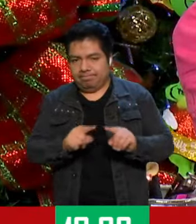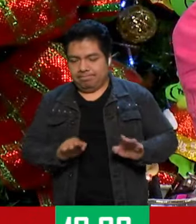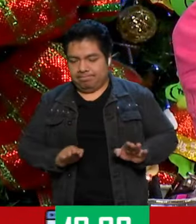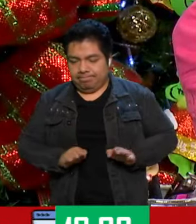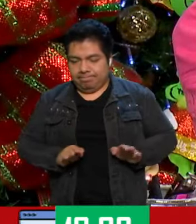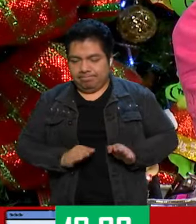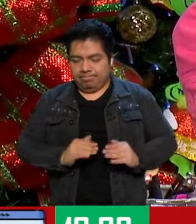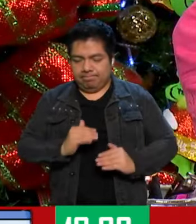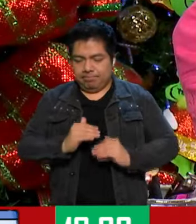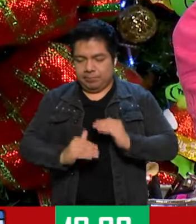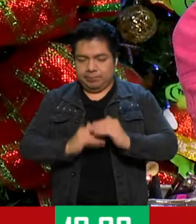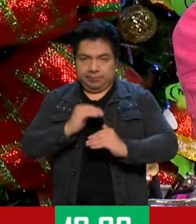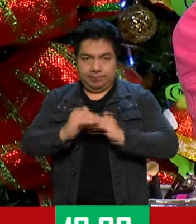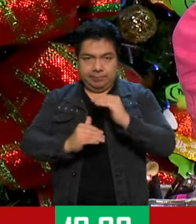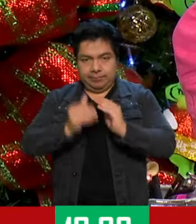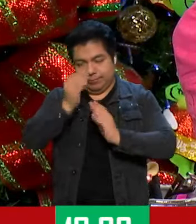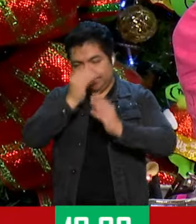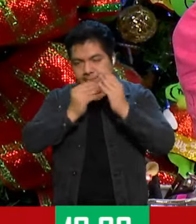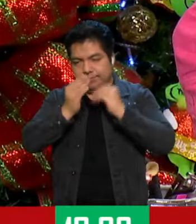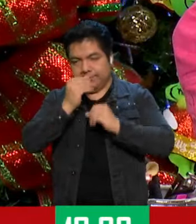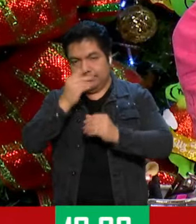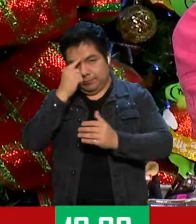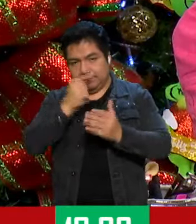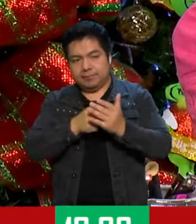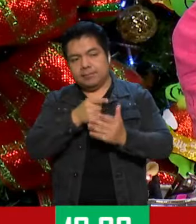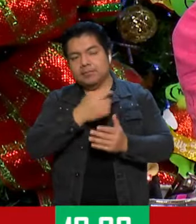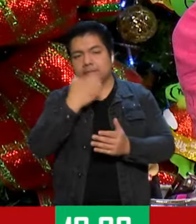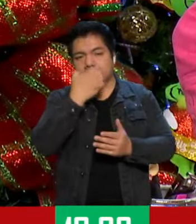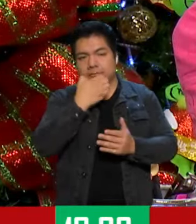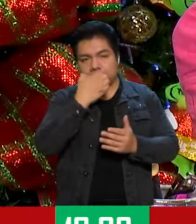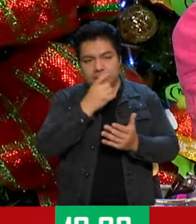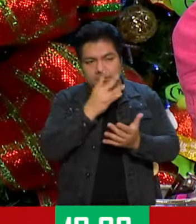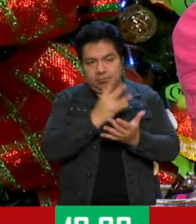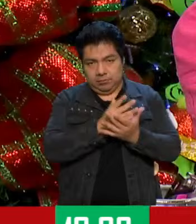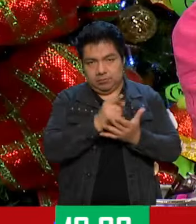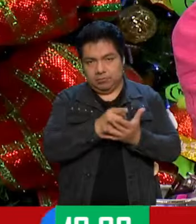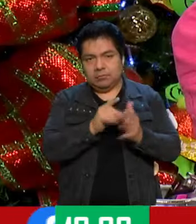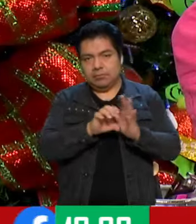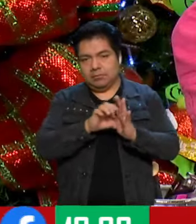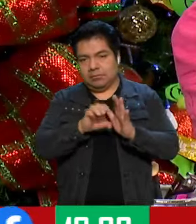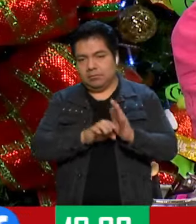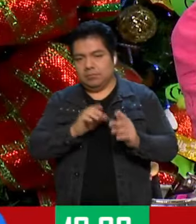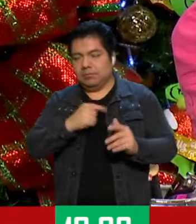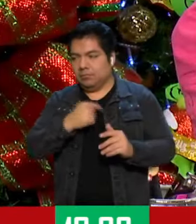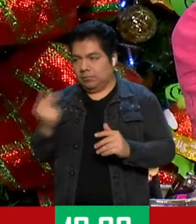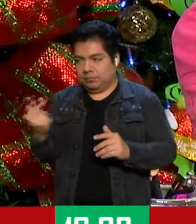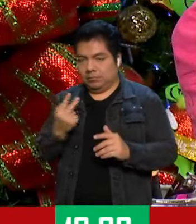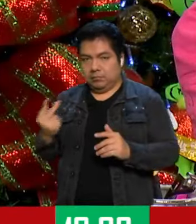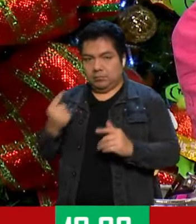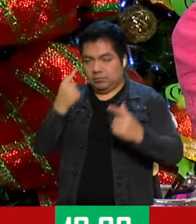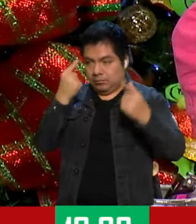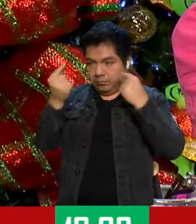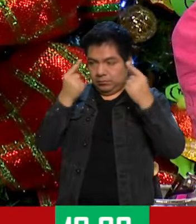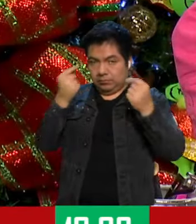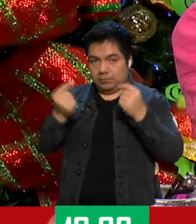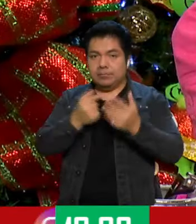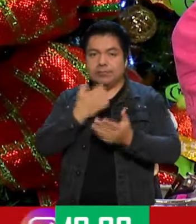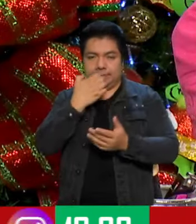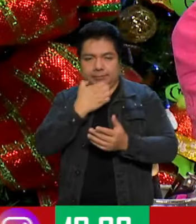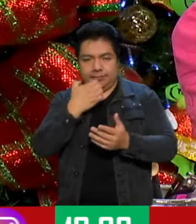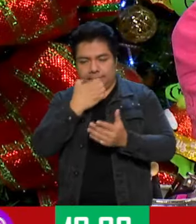desarrollando. Yo creo que no solamente en los planteles educativos. El caso de la Capitán y el mío, somos egresados de escuela de formación.